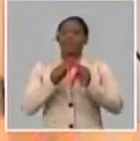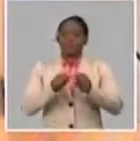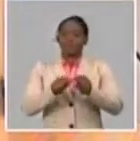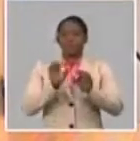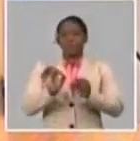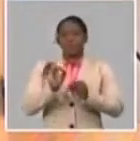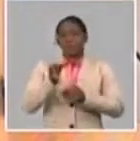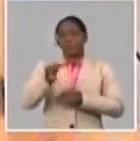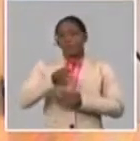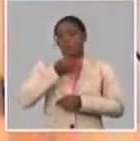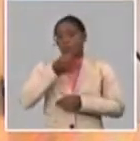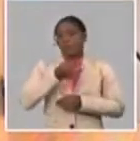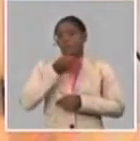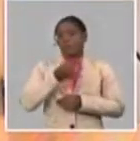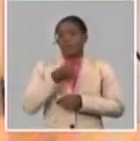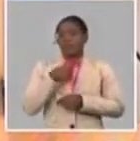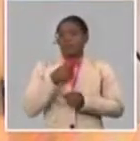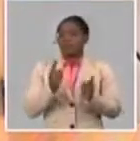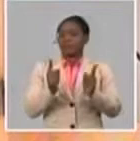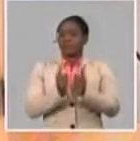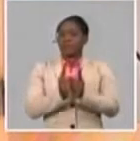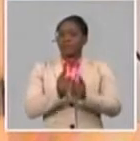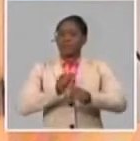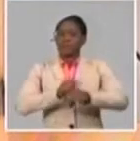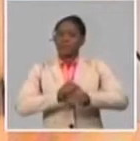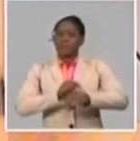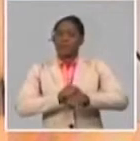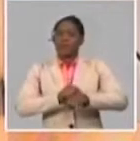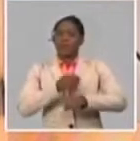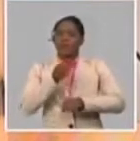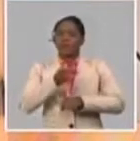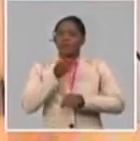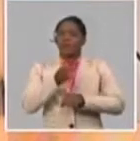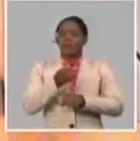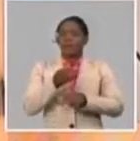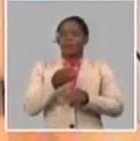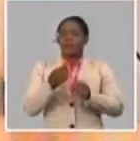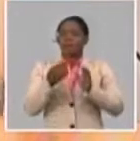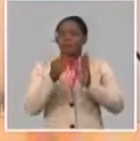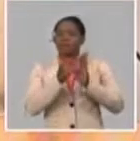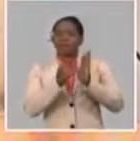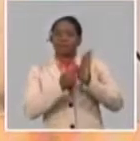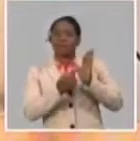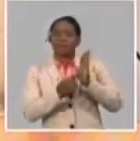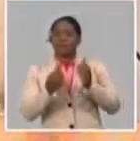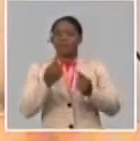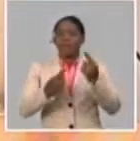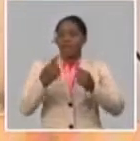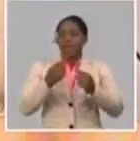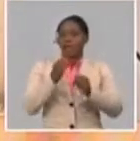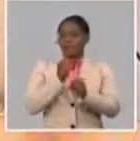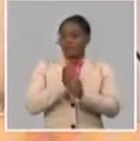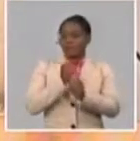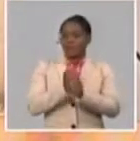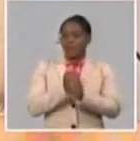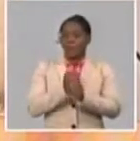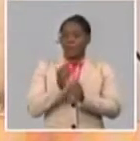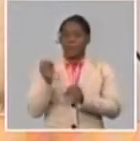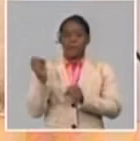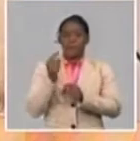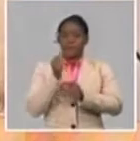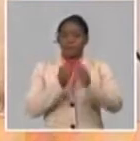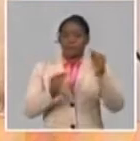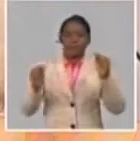principio, quiero en un breve minuto explicar las acciones fundamentales. En primer lugar, el lugar más